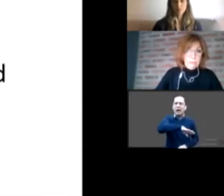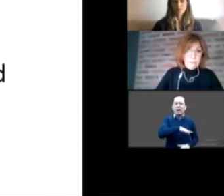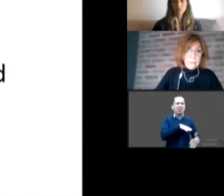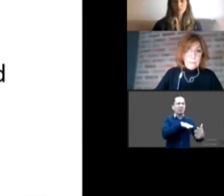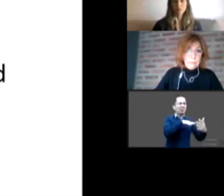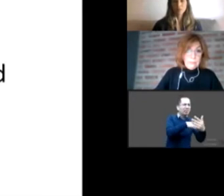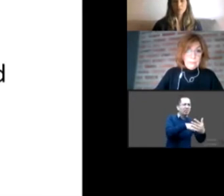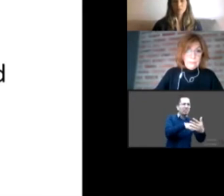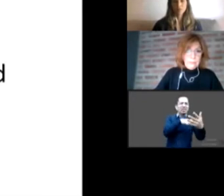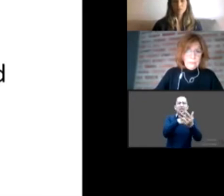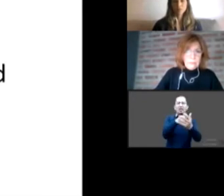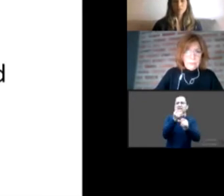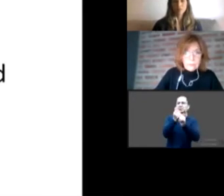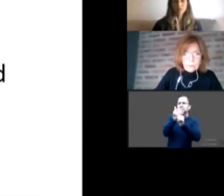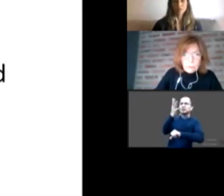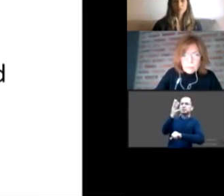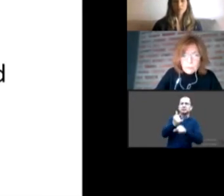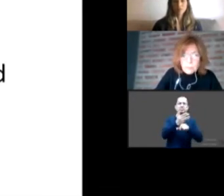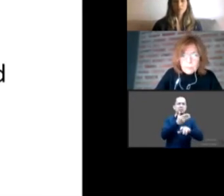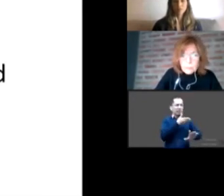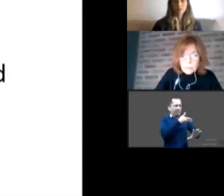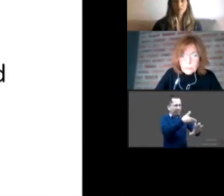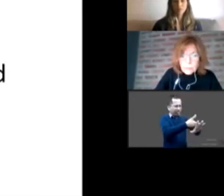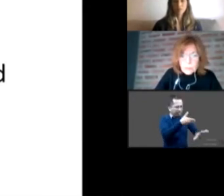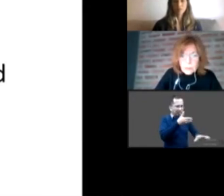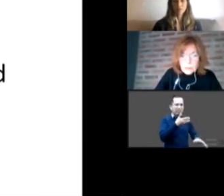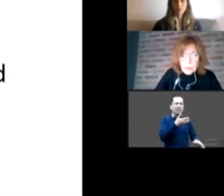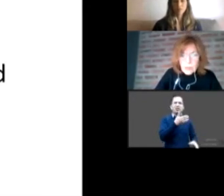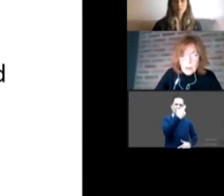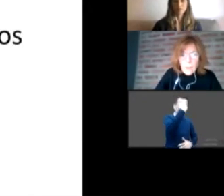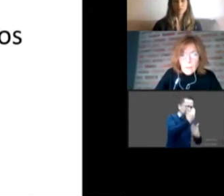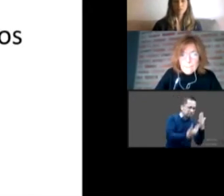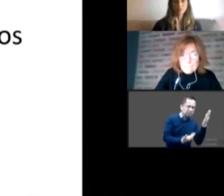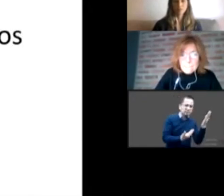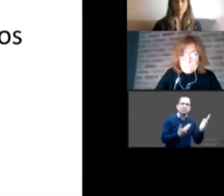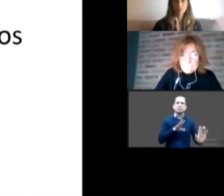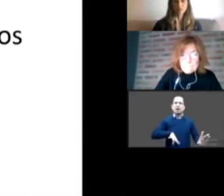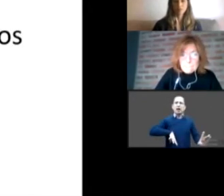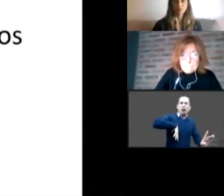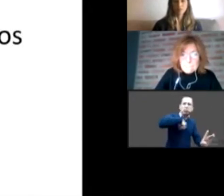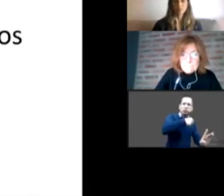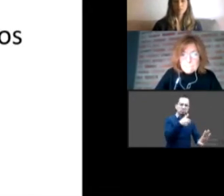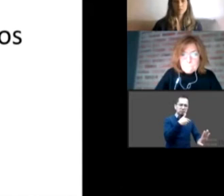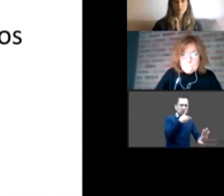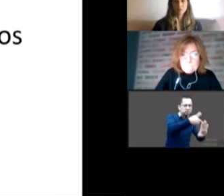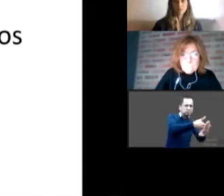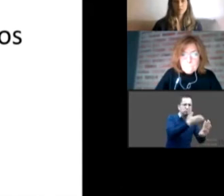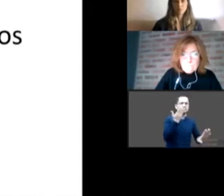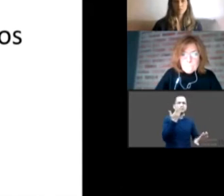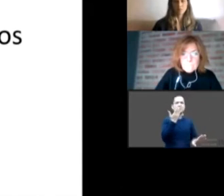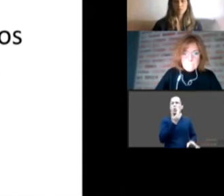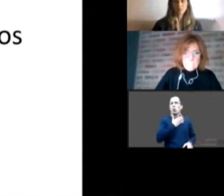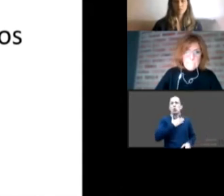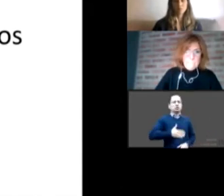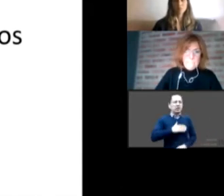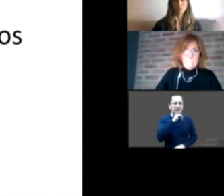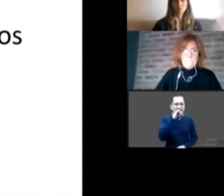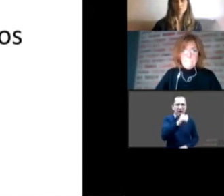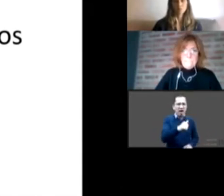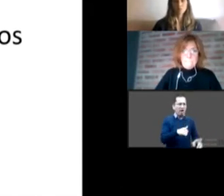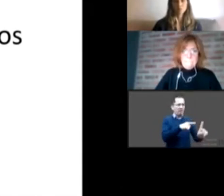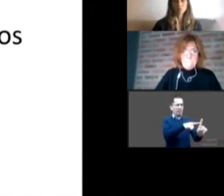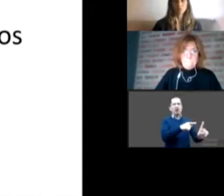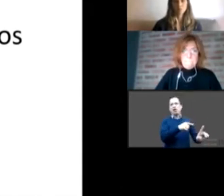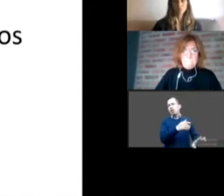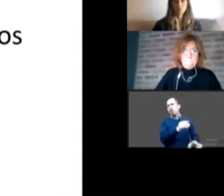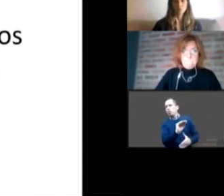negligencias, pobreza, injusticias, y desde luego muchas veces indiferencia. A